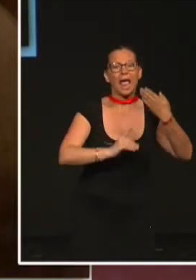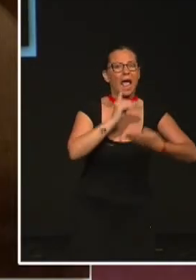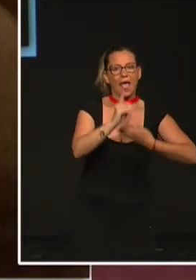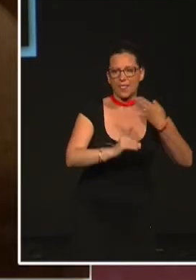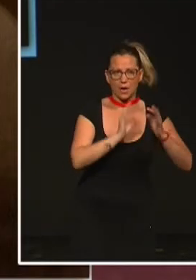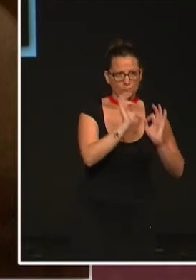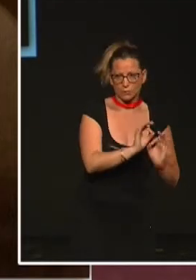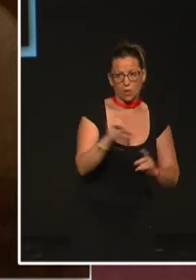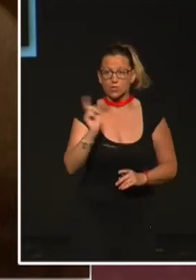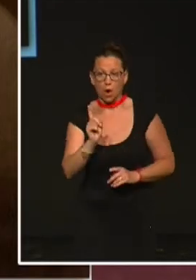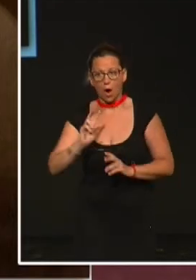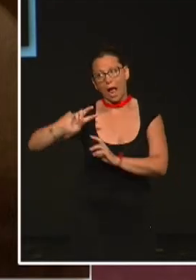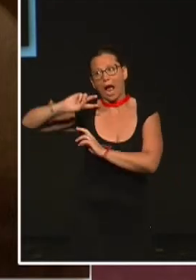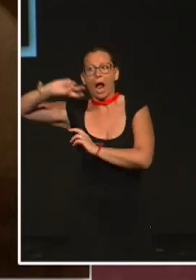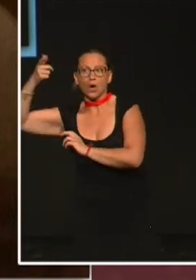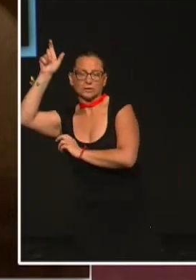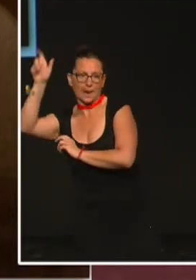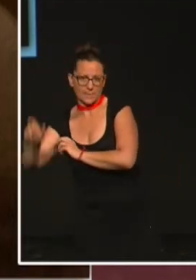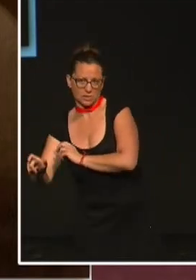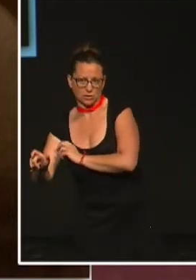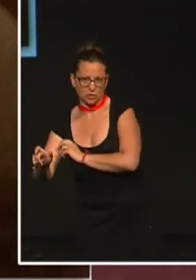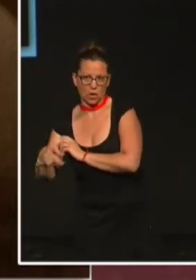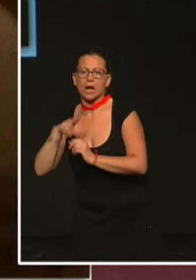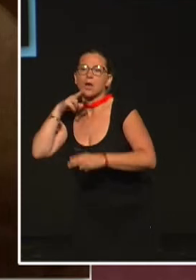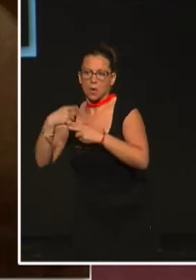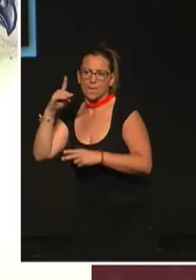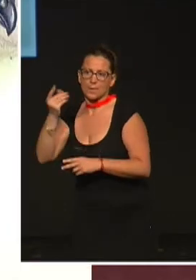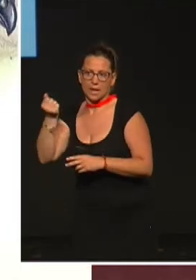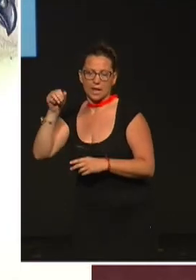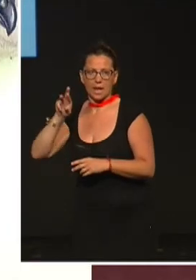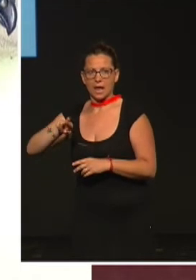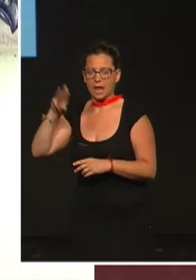Darwin, a su abuelo, otro personaje bastante importante en la historia de la ciencia.